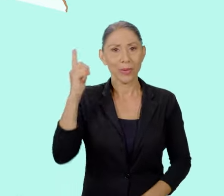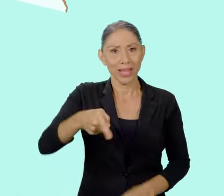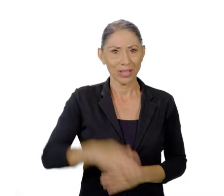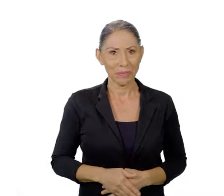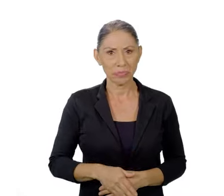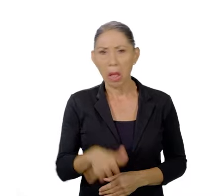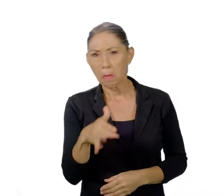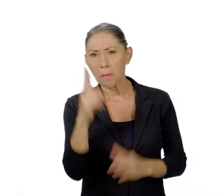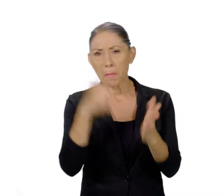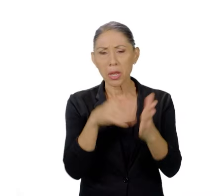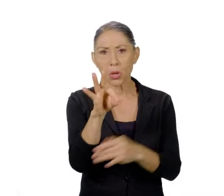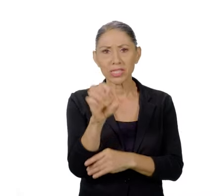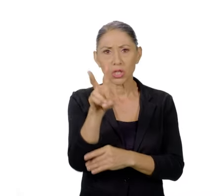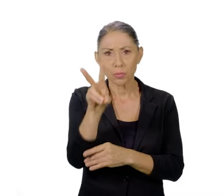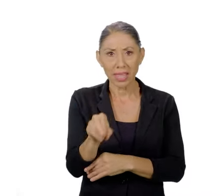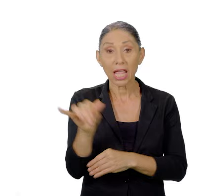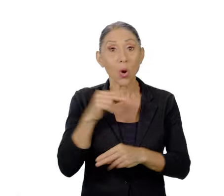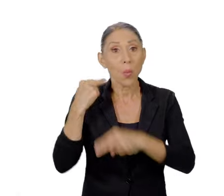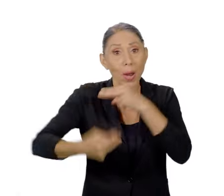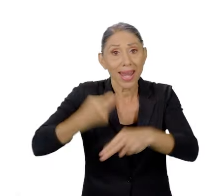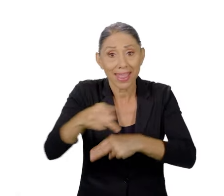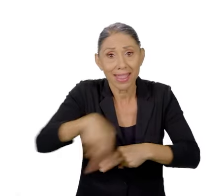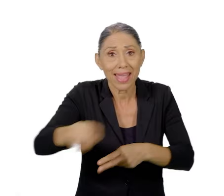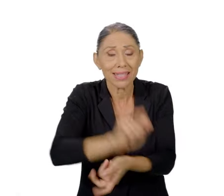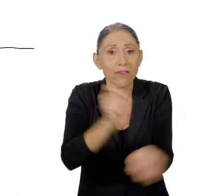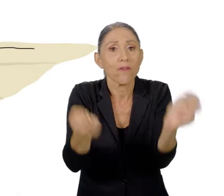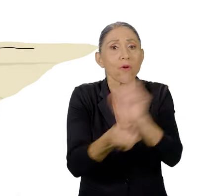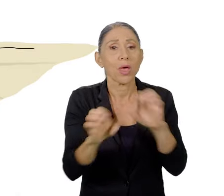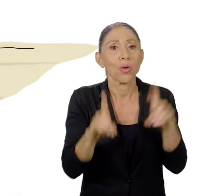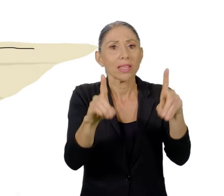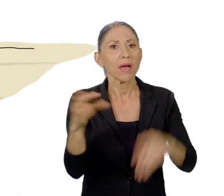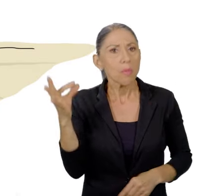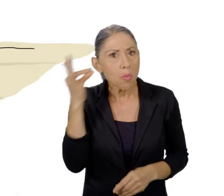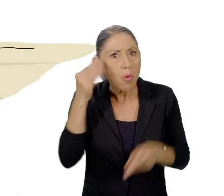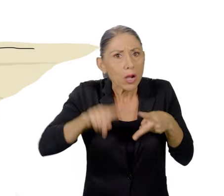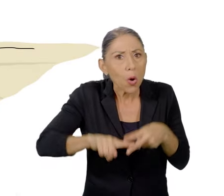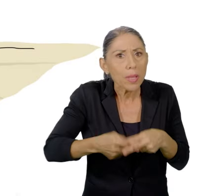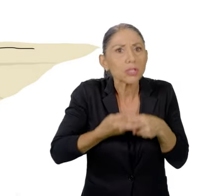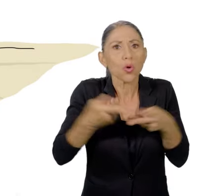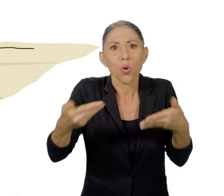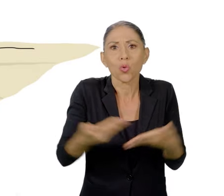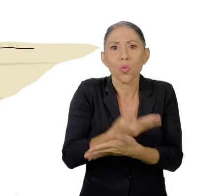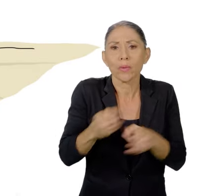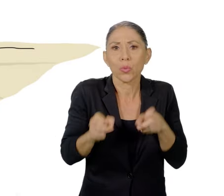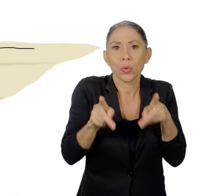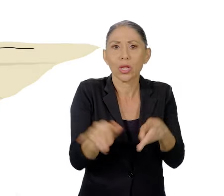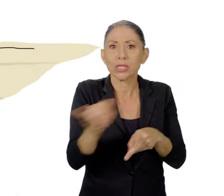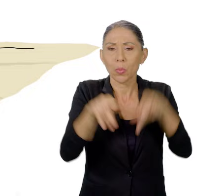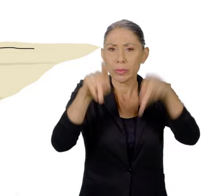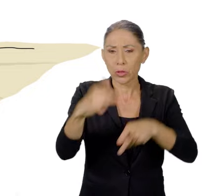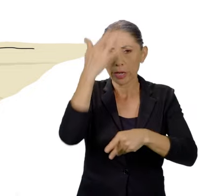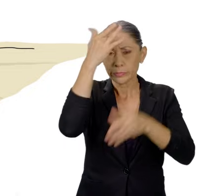obligatoria. Hacia 1920, como legado de esta Reforma Educativa, la mujer comenzó a ocupar nuevos espacios como